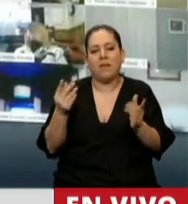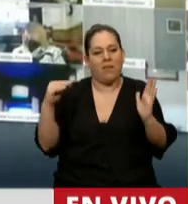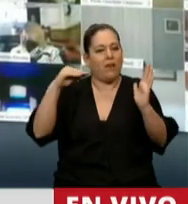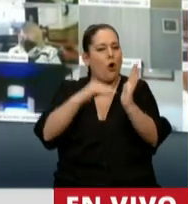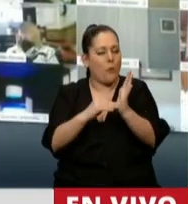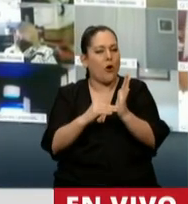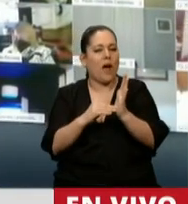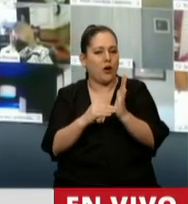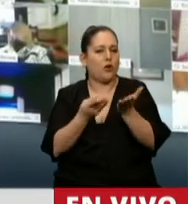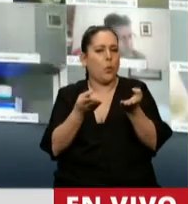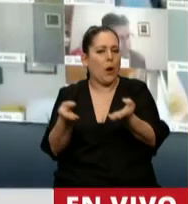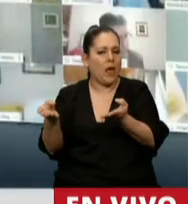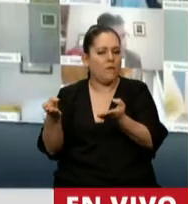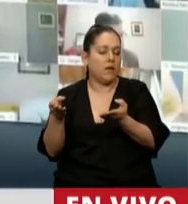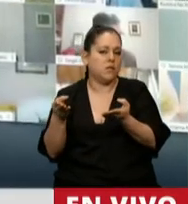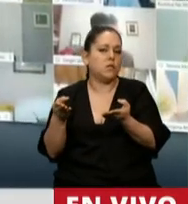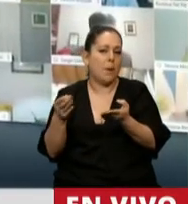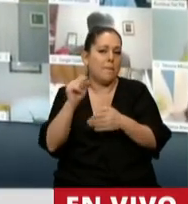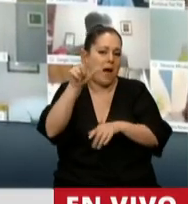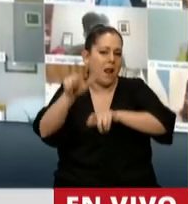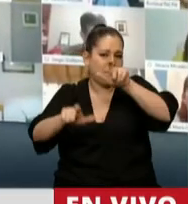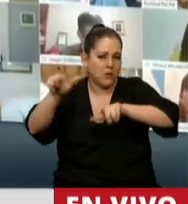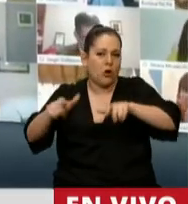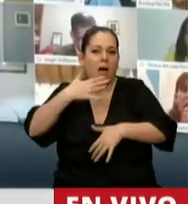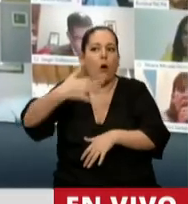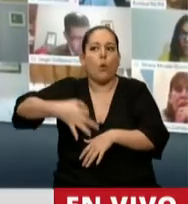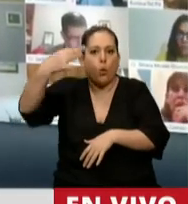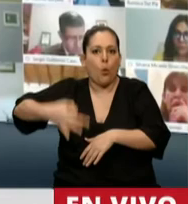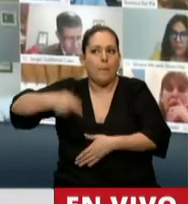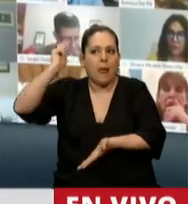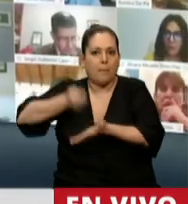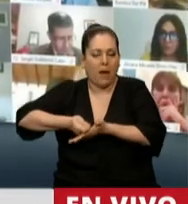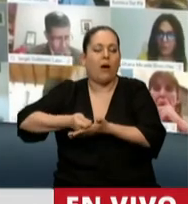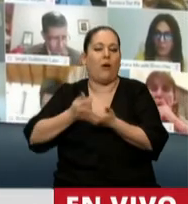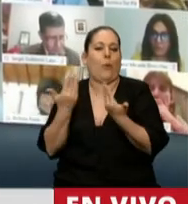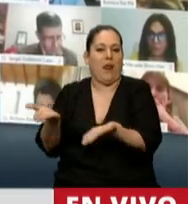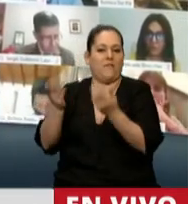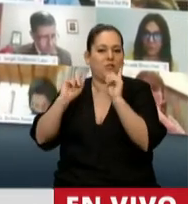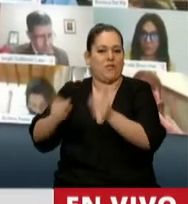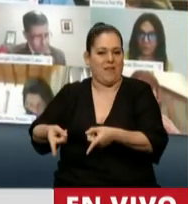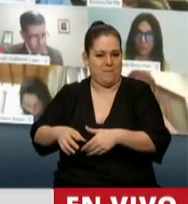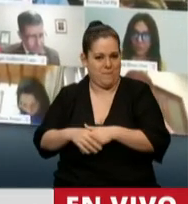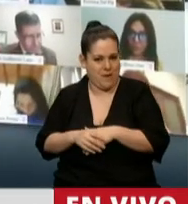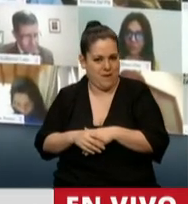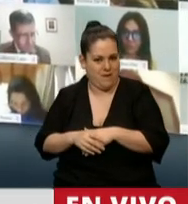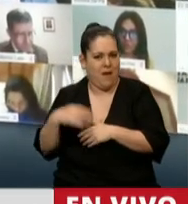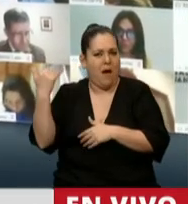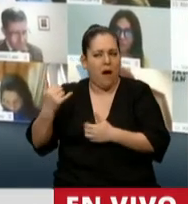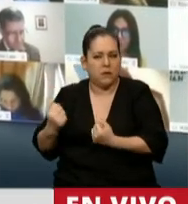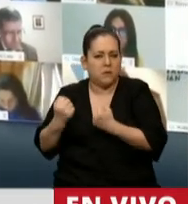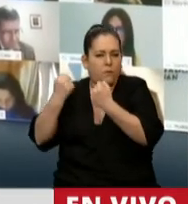el beneficio a los contribuyentes cumplidores. Hacen mucho esfuerzo para cumplir.